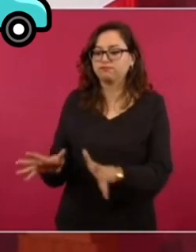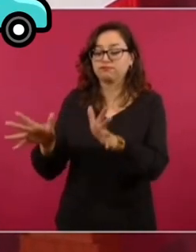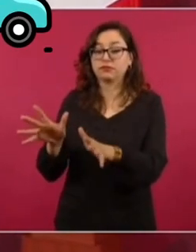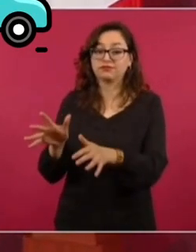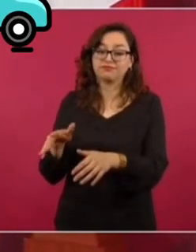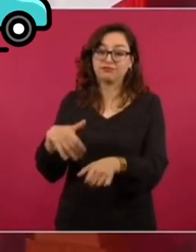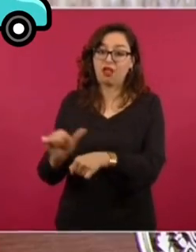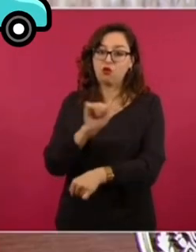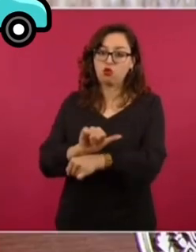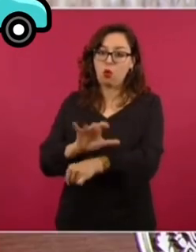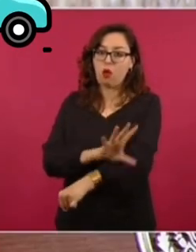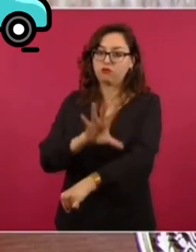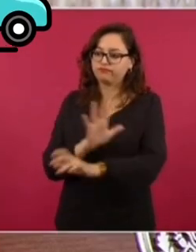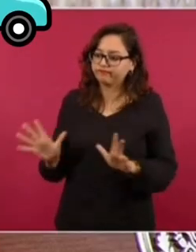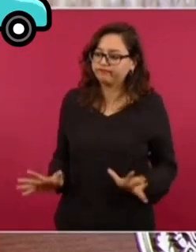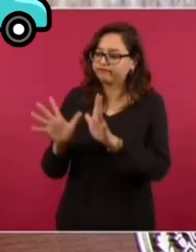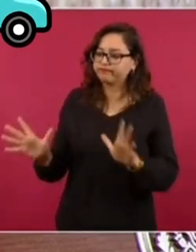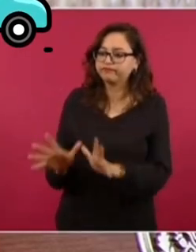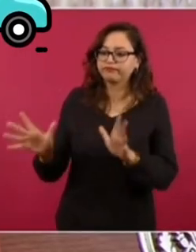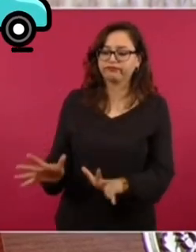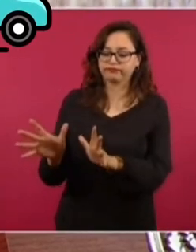automotriz. Además,